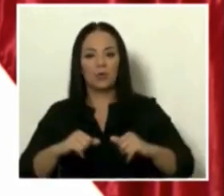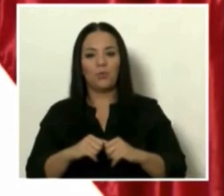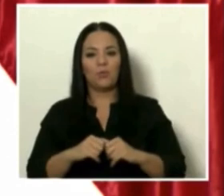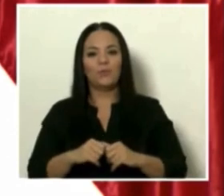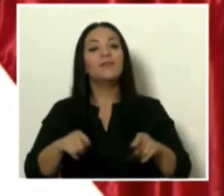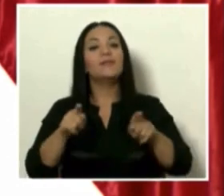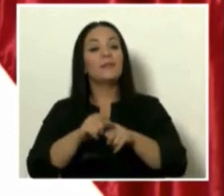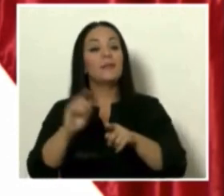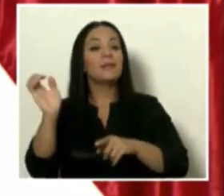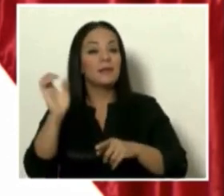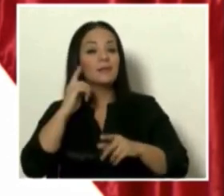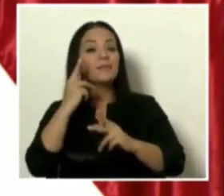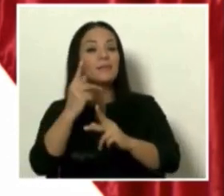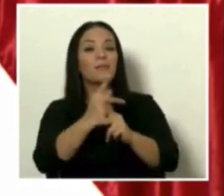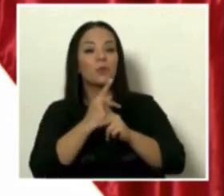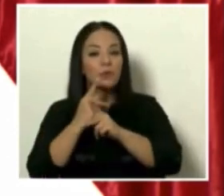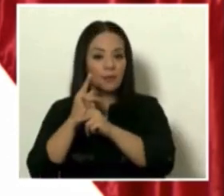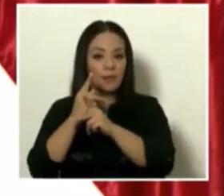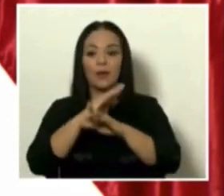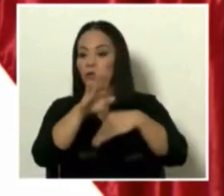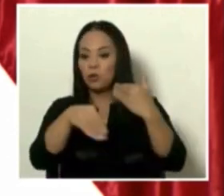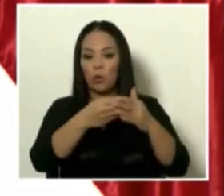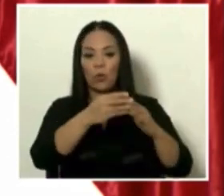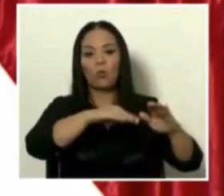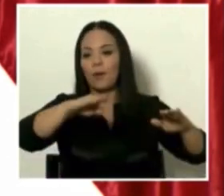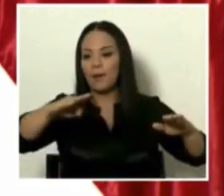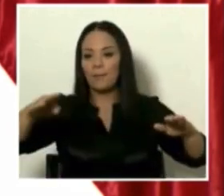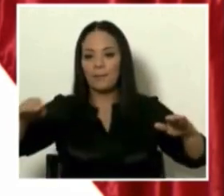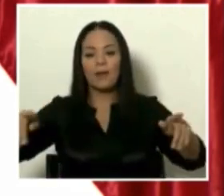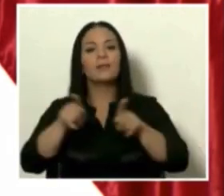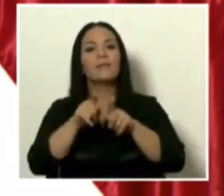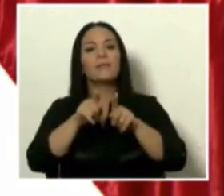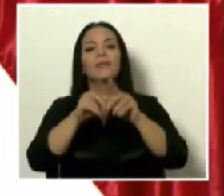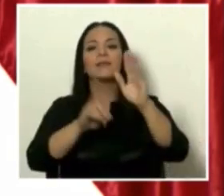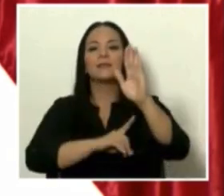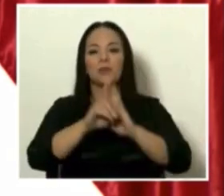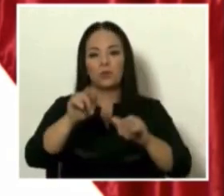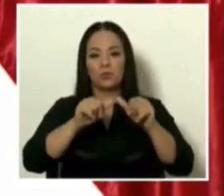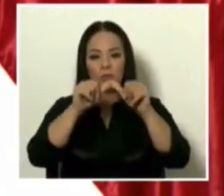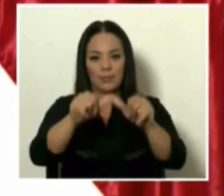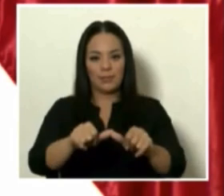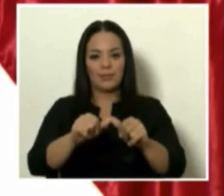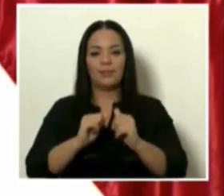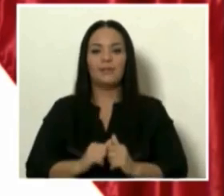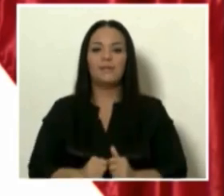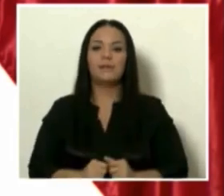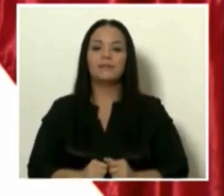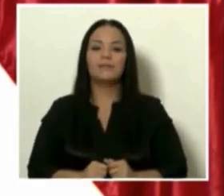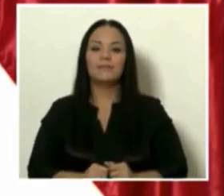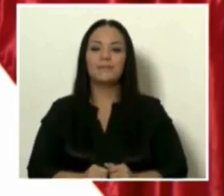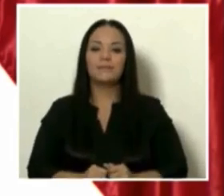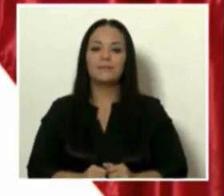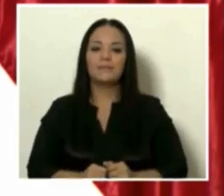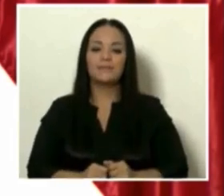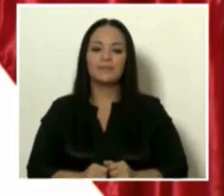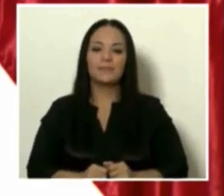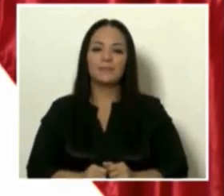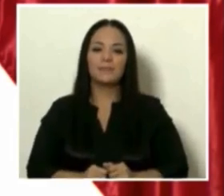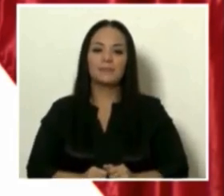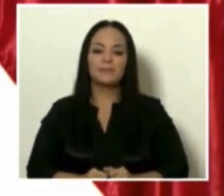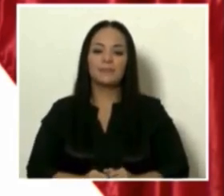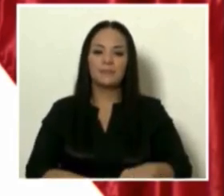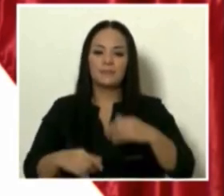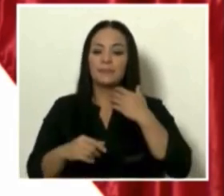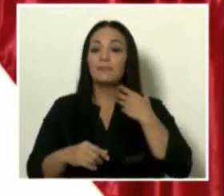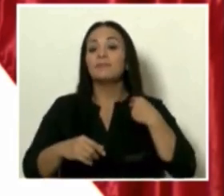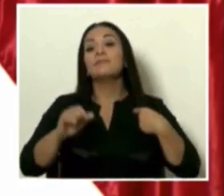para la protección del medio marino y del desarrollo sostenible. Entonces, sí, voy a ser